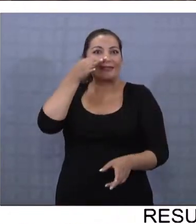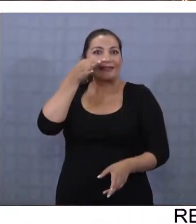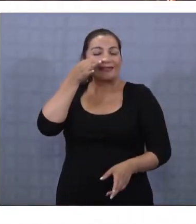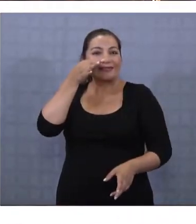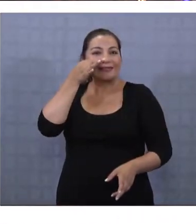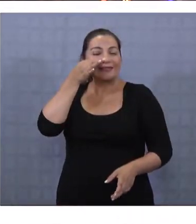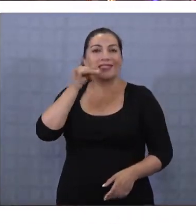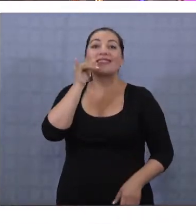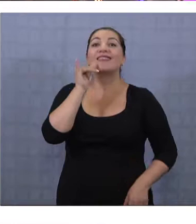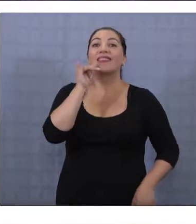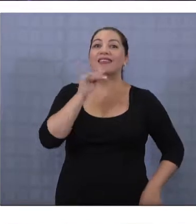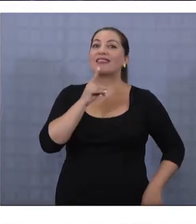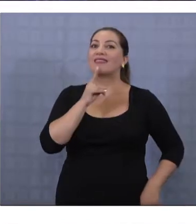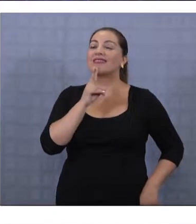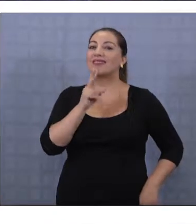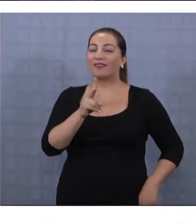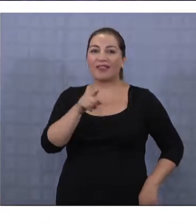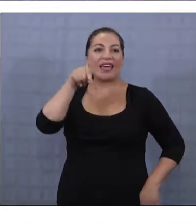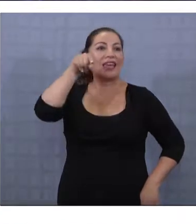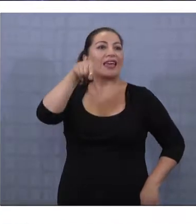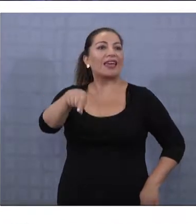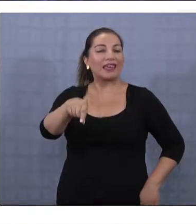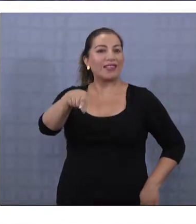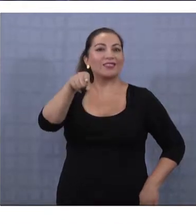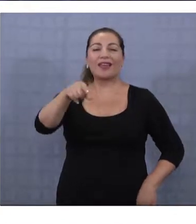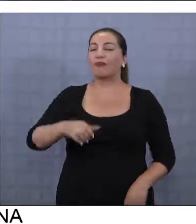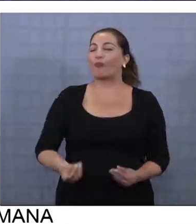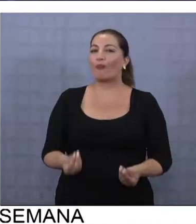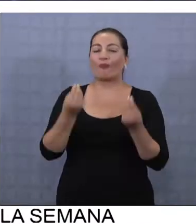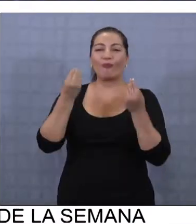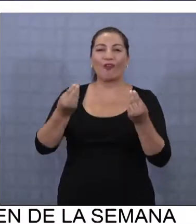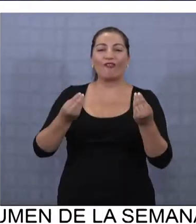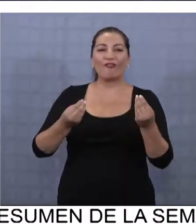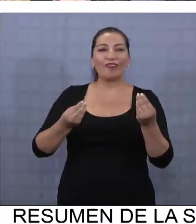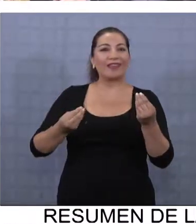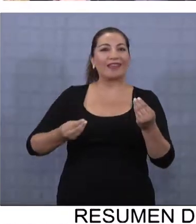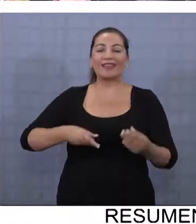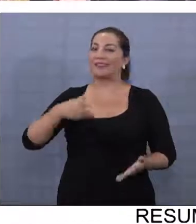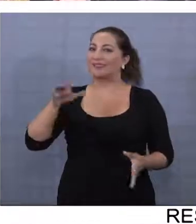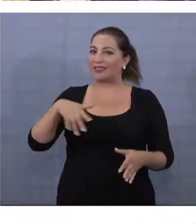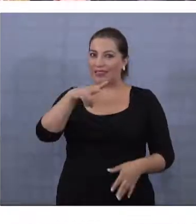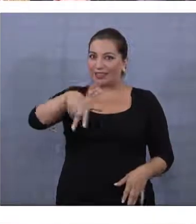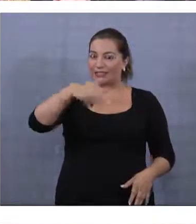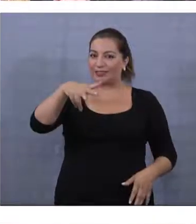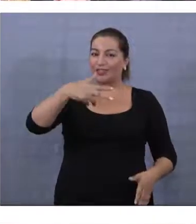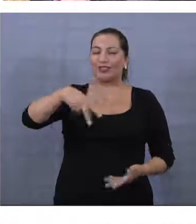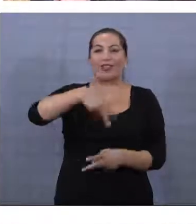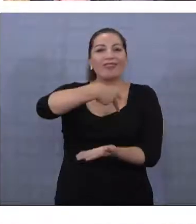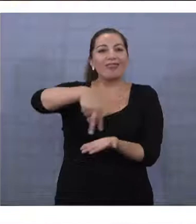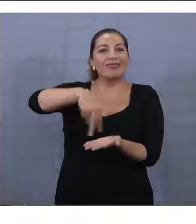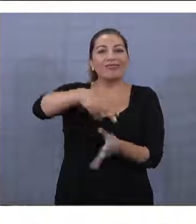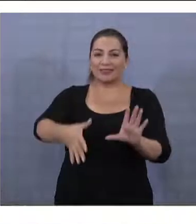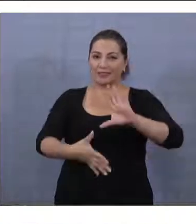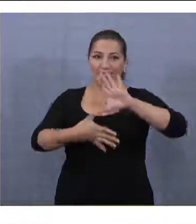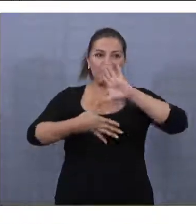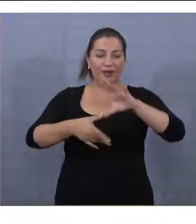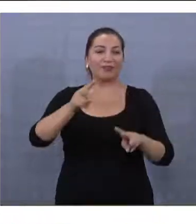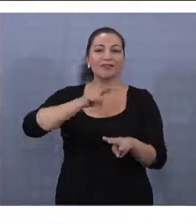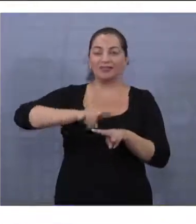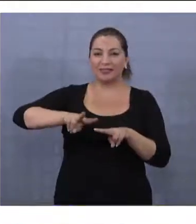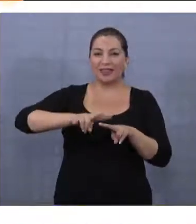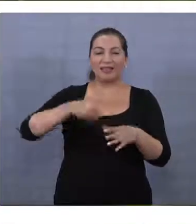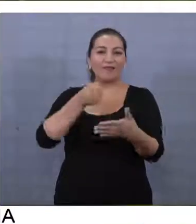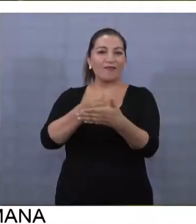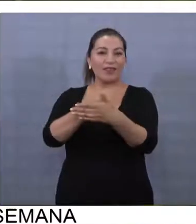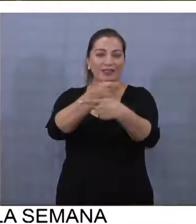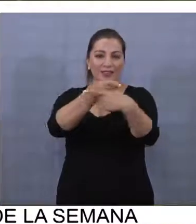streaming de Quique Televisión marcaron el éxito de la 18ª versión del Festival Danza América que se realizó